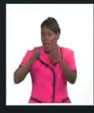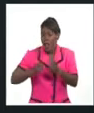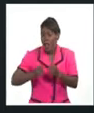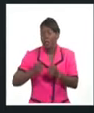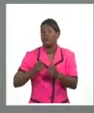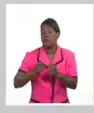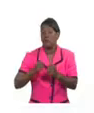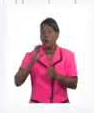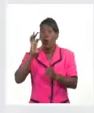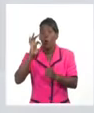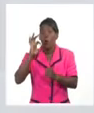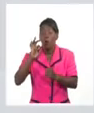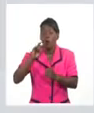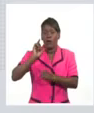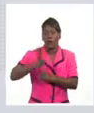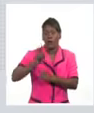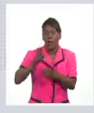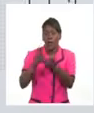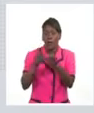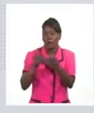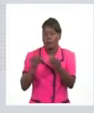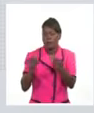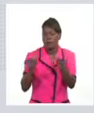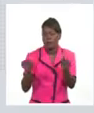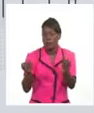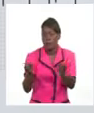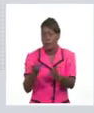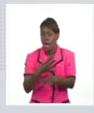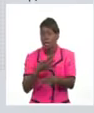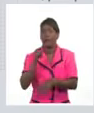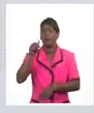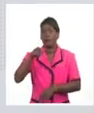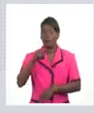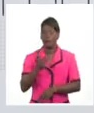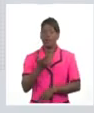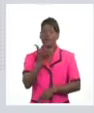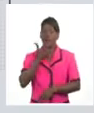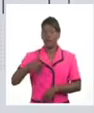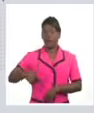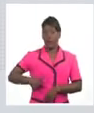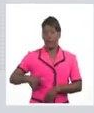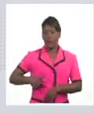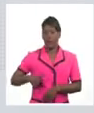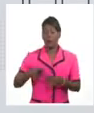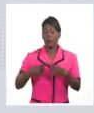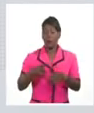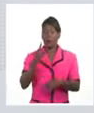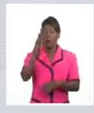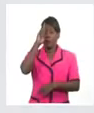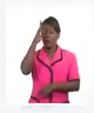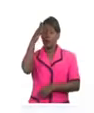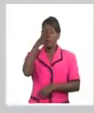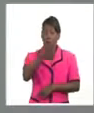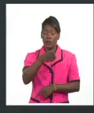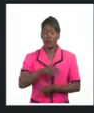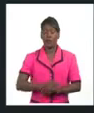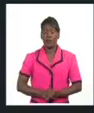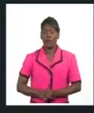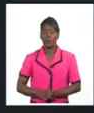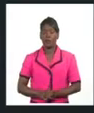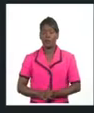significativo es que la fiebre en este hepatitis no constituye un elemento clínico frecuente